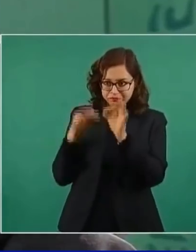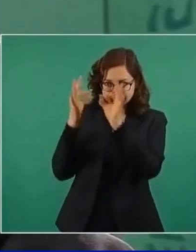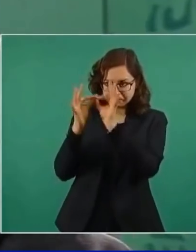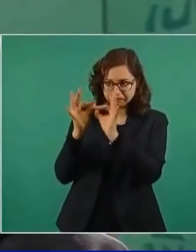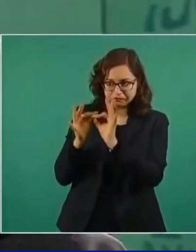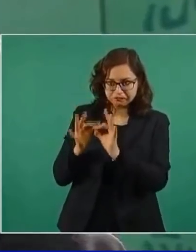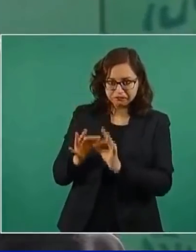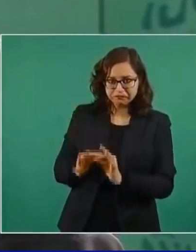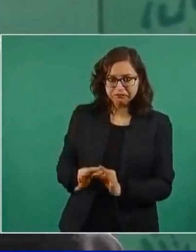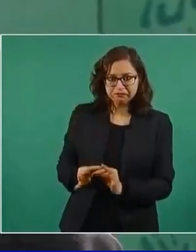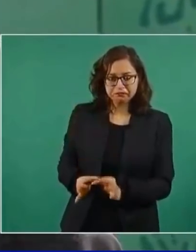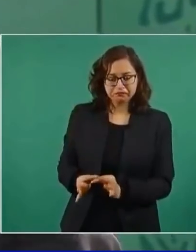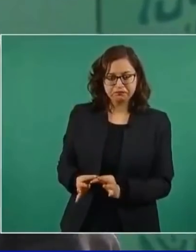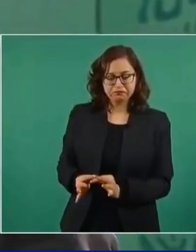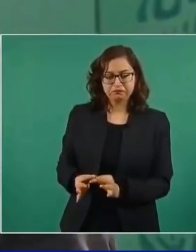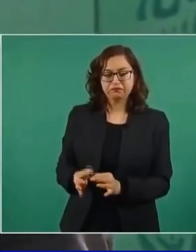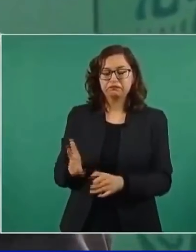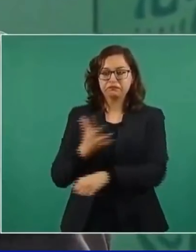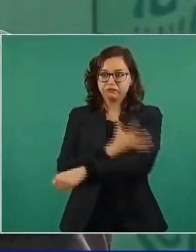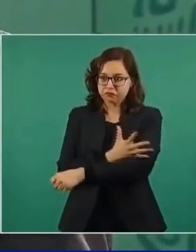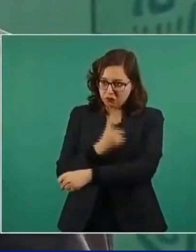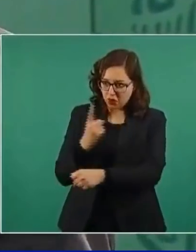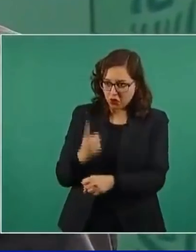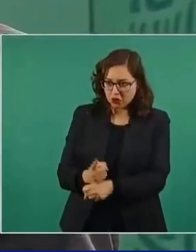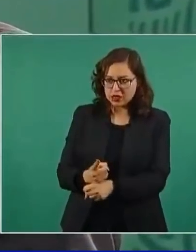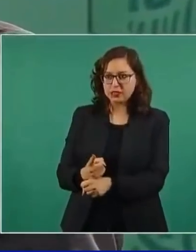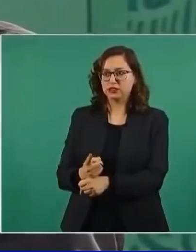que actúen con honestidad,